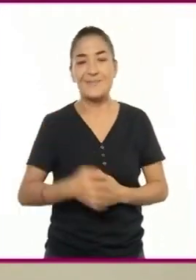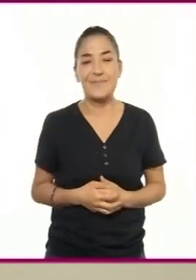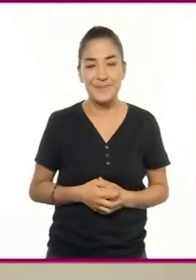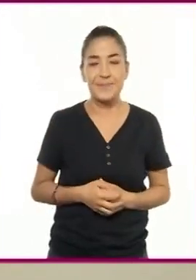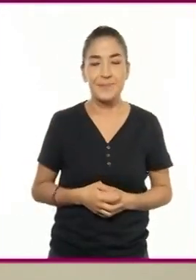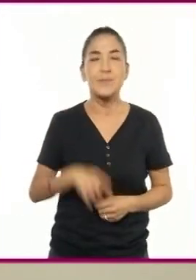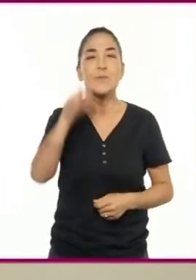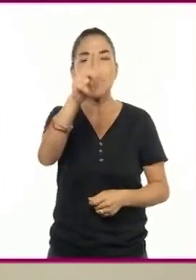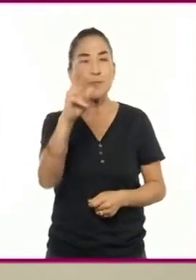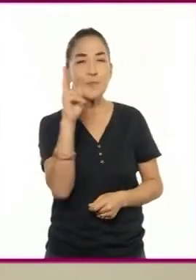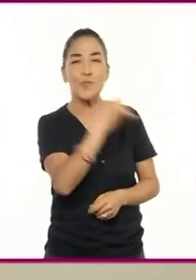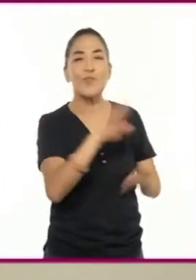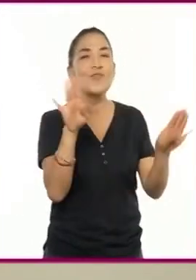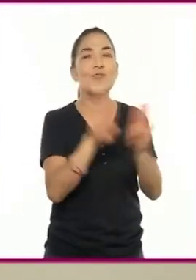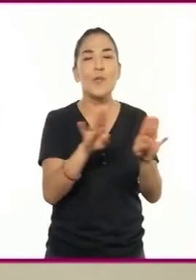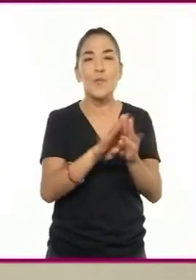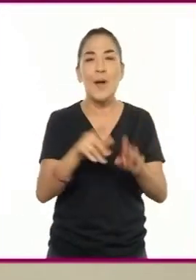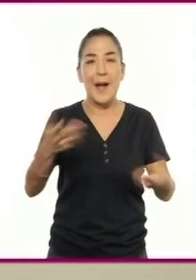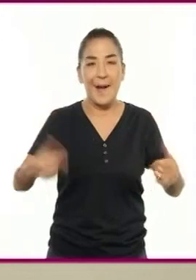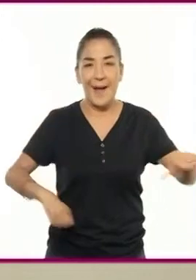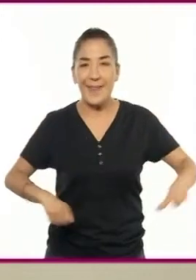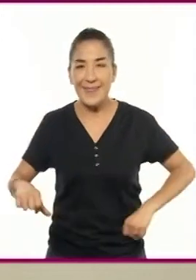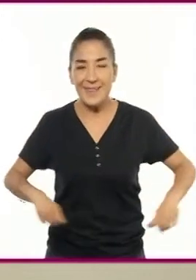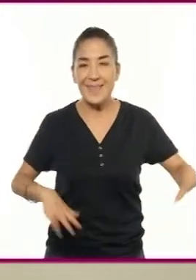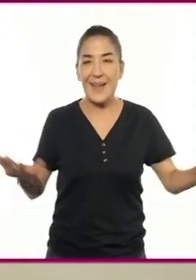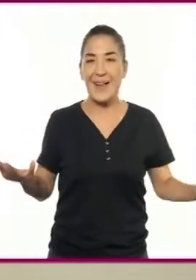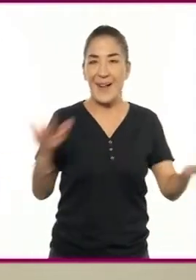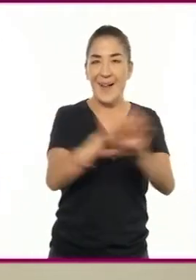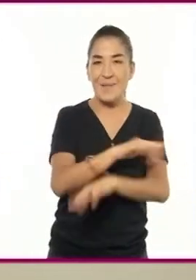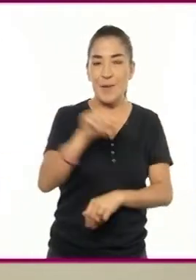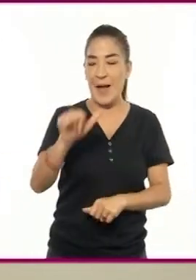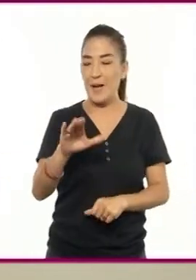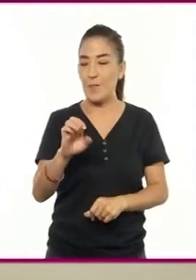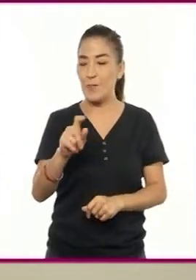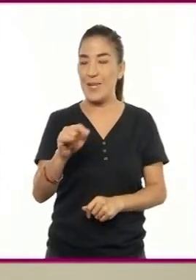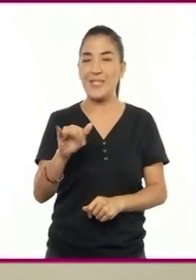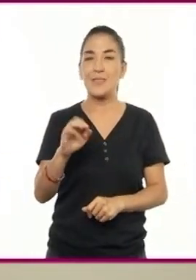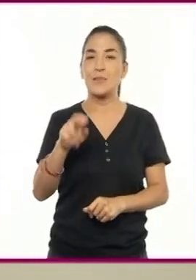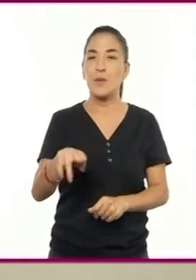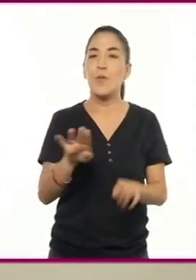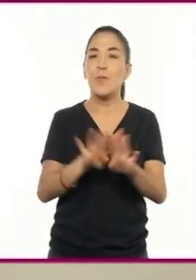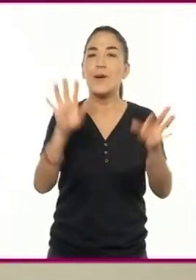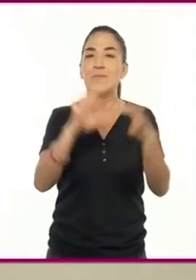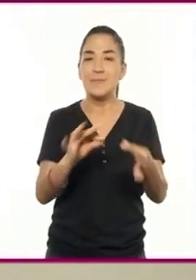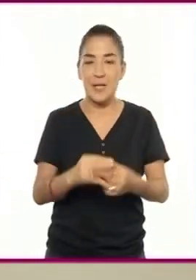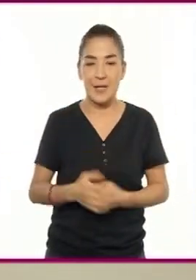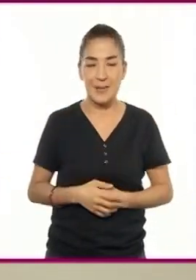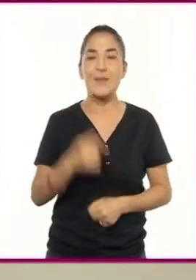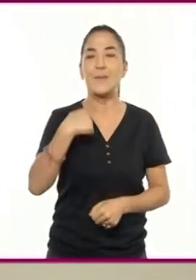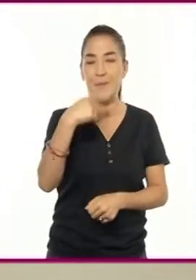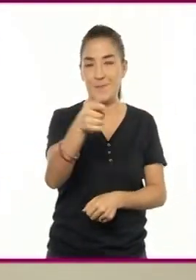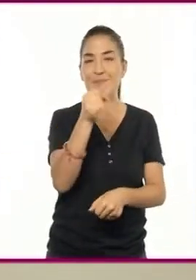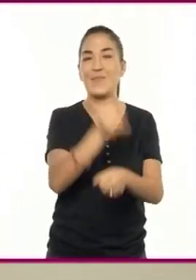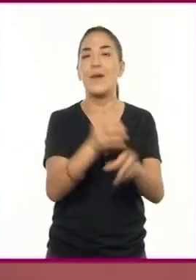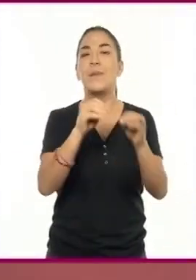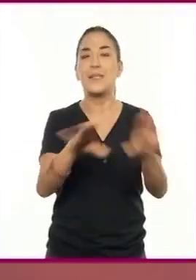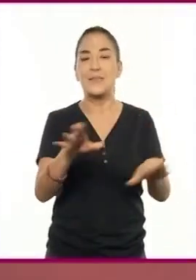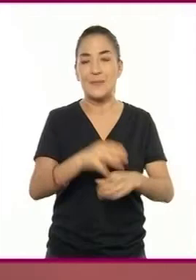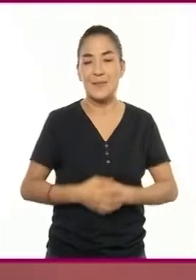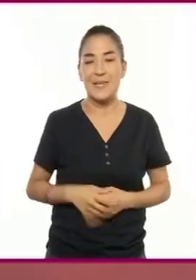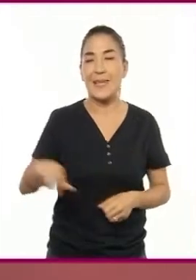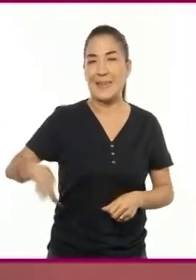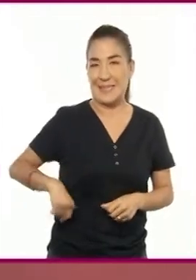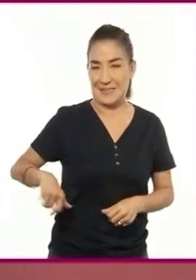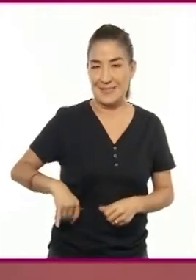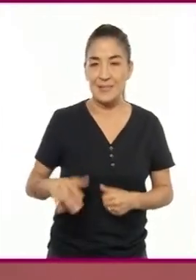¿Notan cómo una simple acción puede salir un diálogo y una acotación? Les daré un dato curioso. El cuento